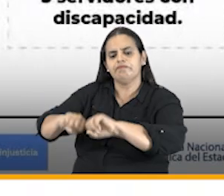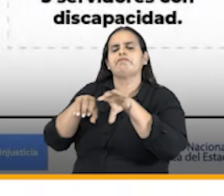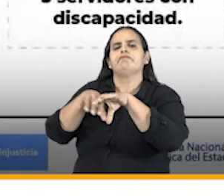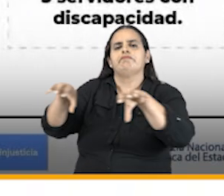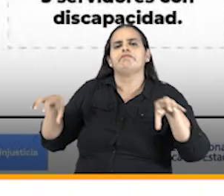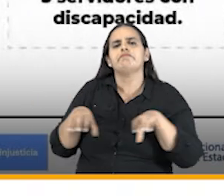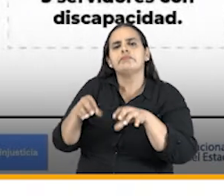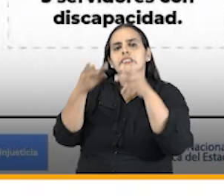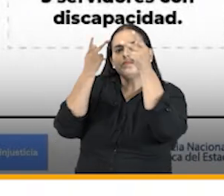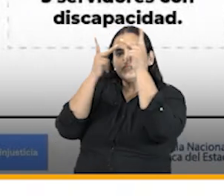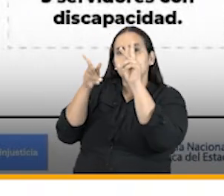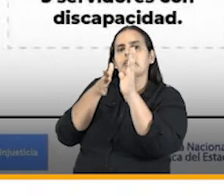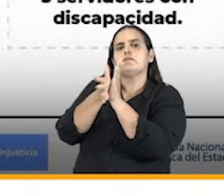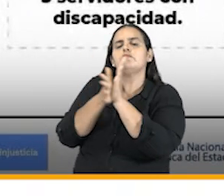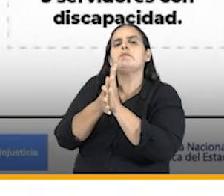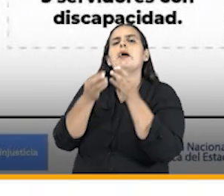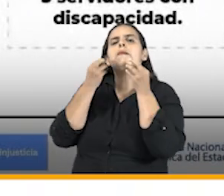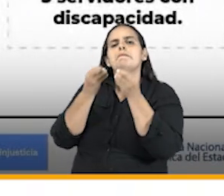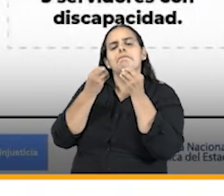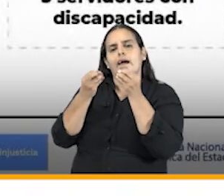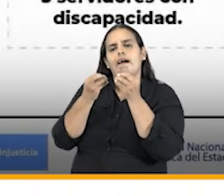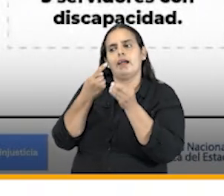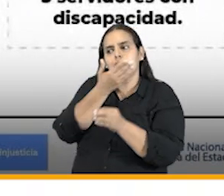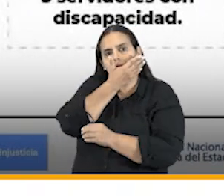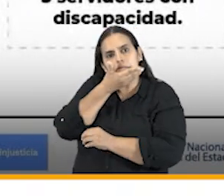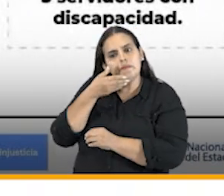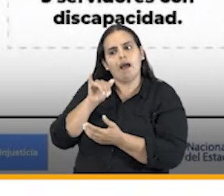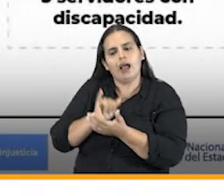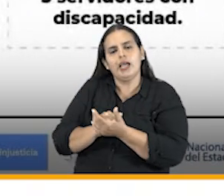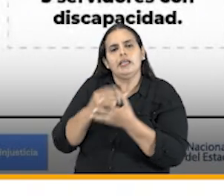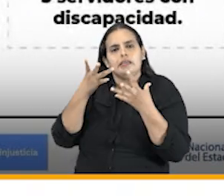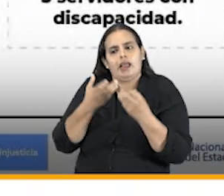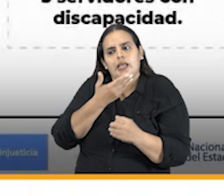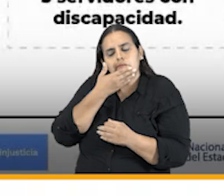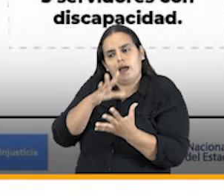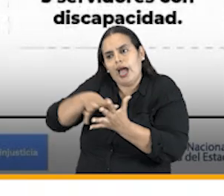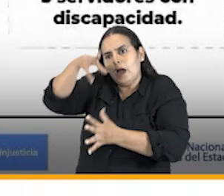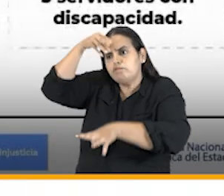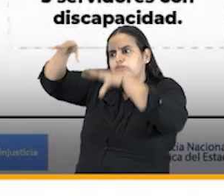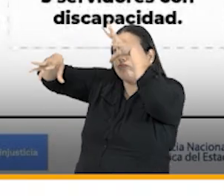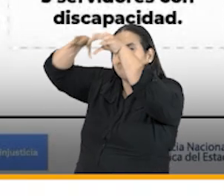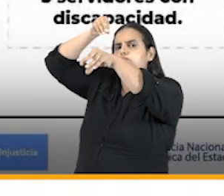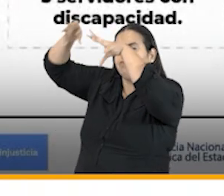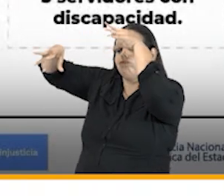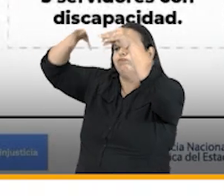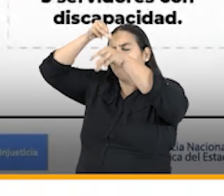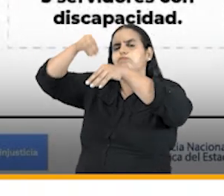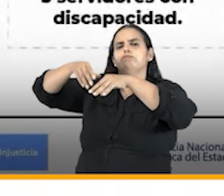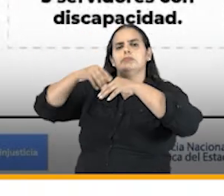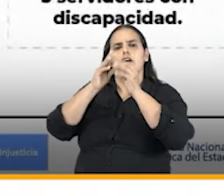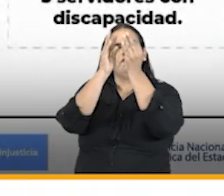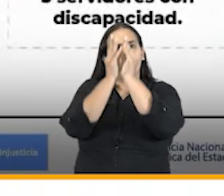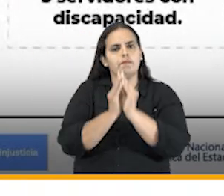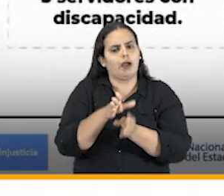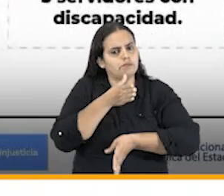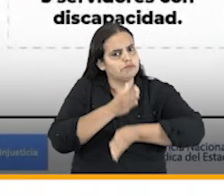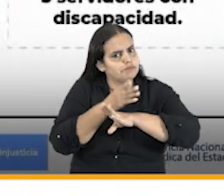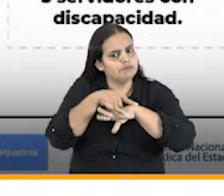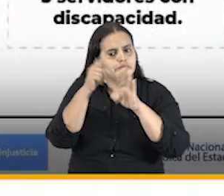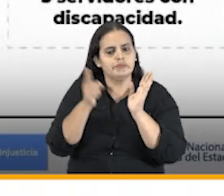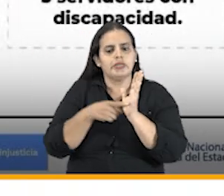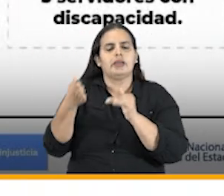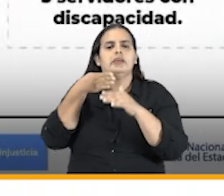hecho los servidores públicos para mejorar sus condiciones a través del aprendizaje y de la formación continua hemos realizado 19